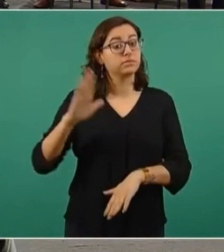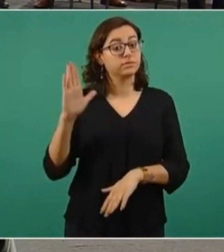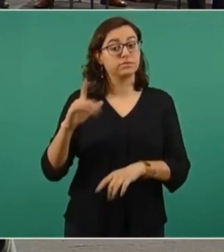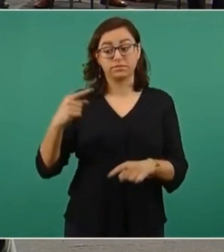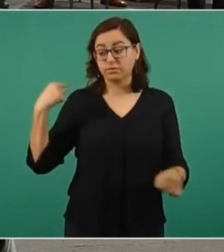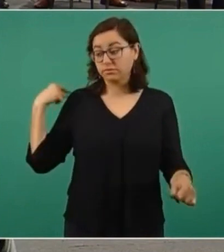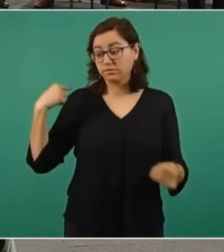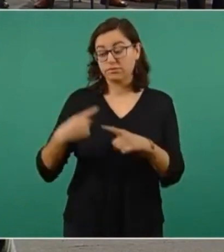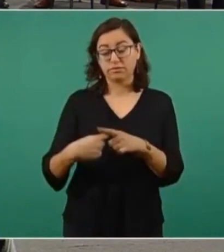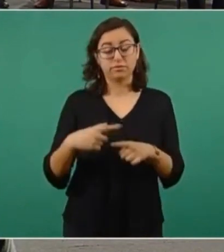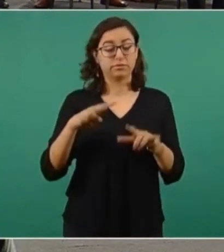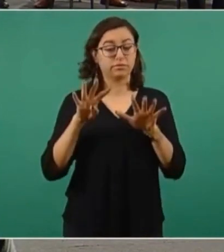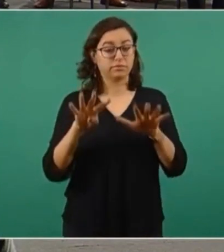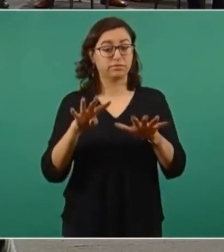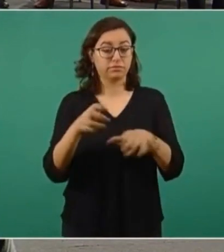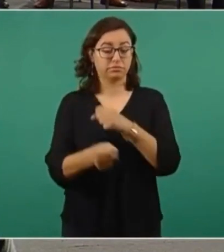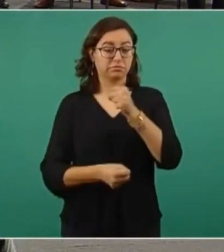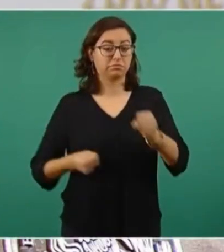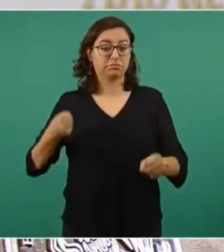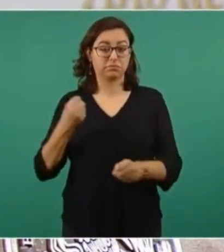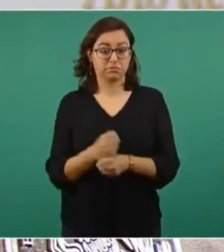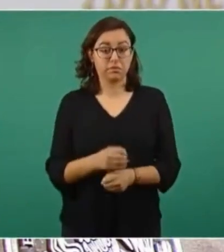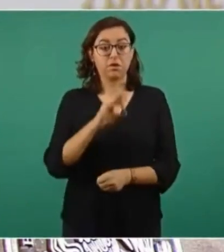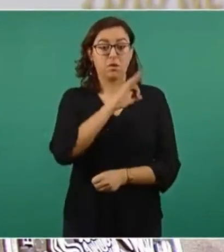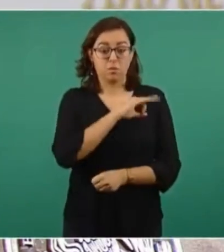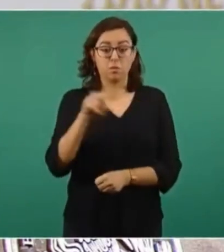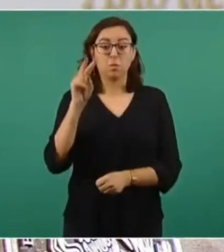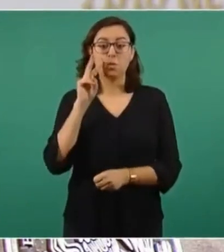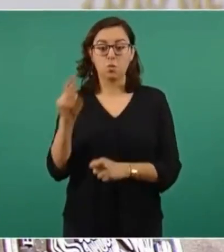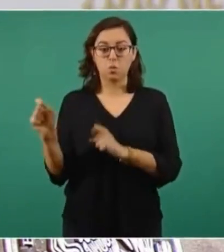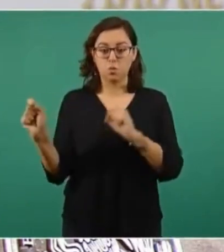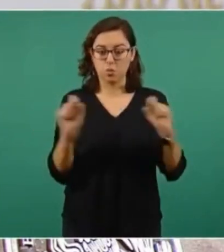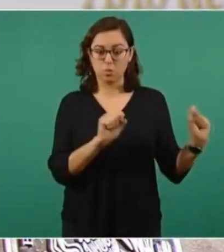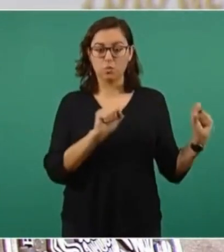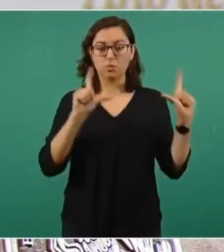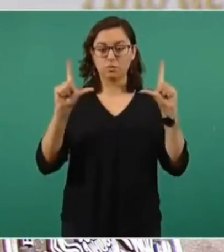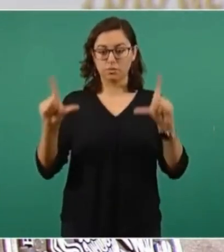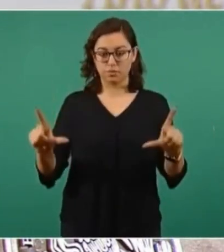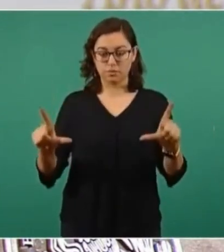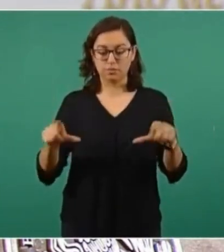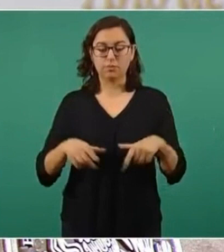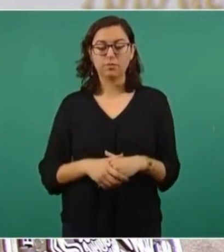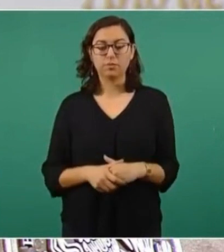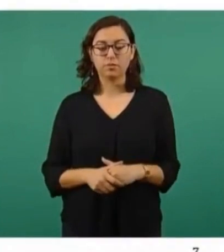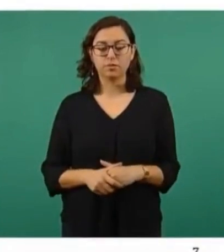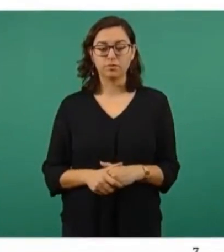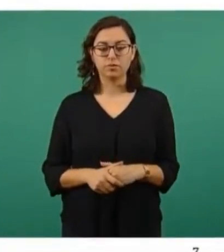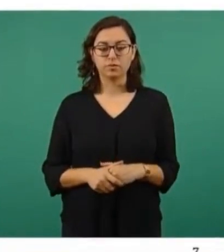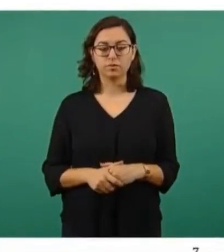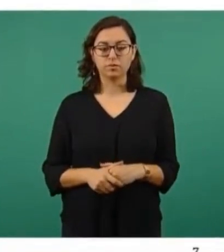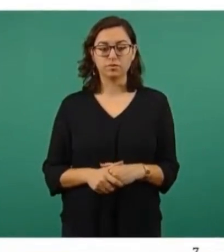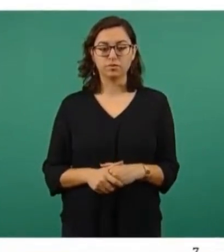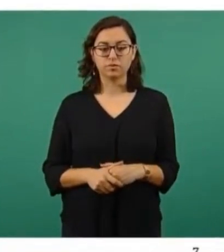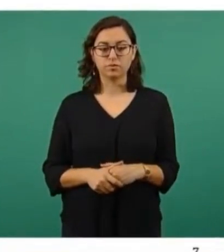19 años, como se puede observar en la gráfica de abajo.